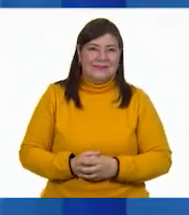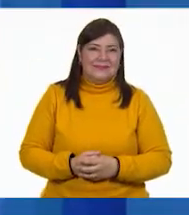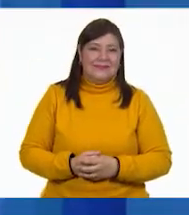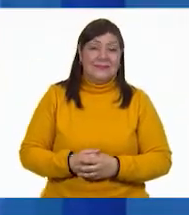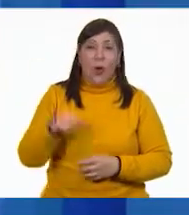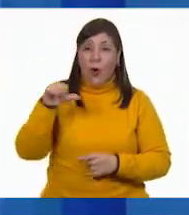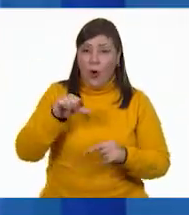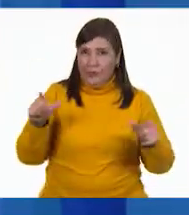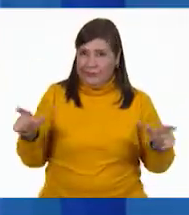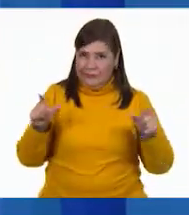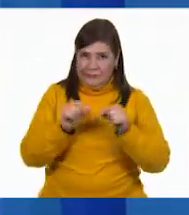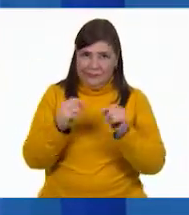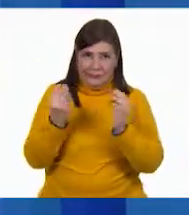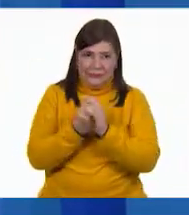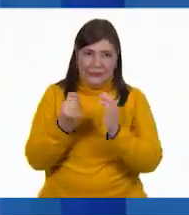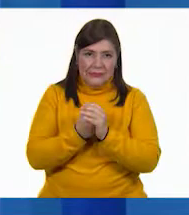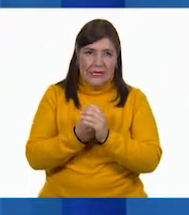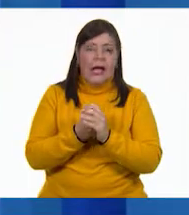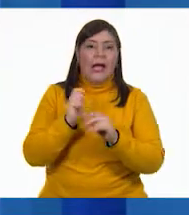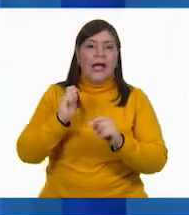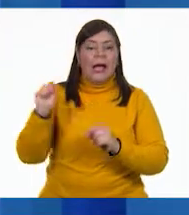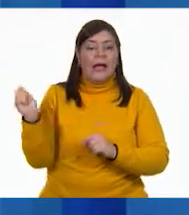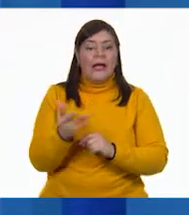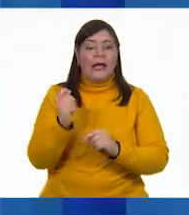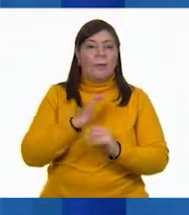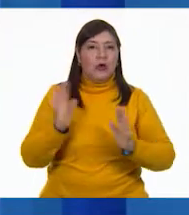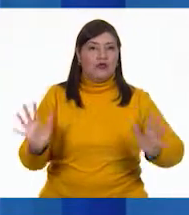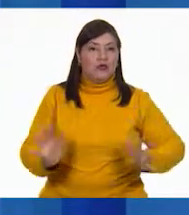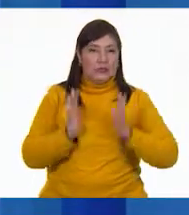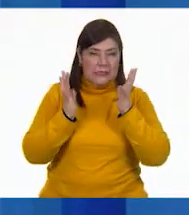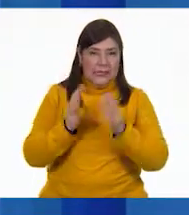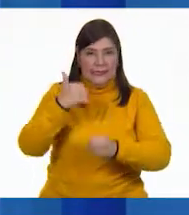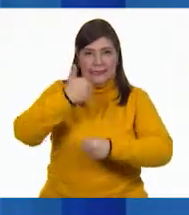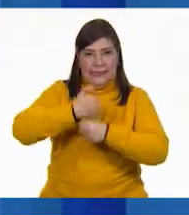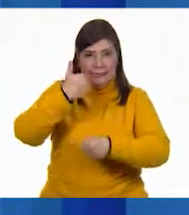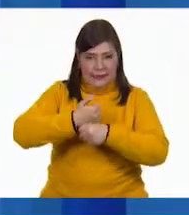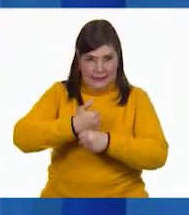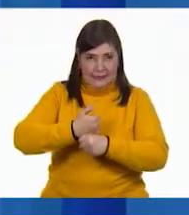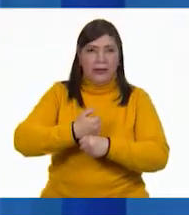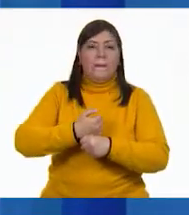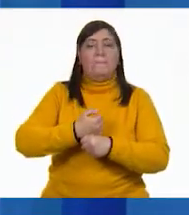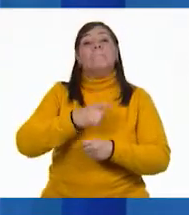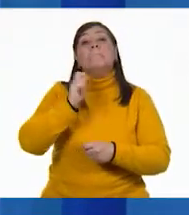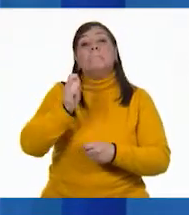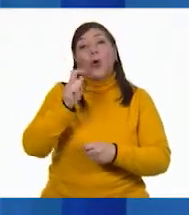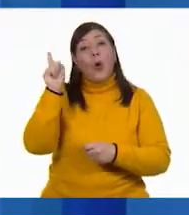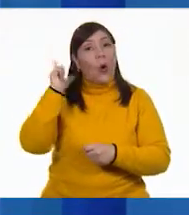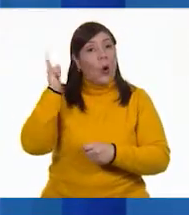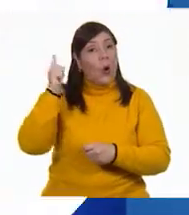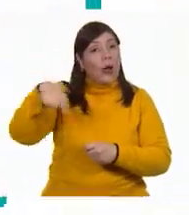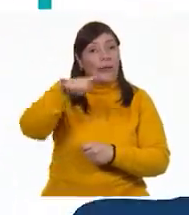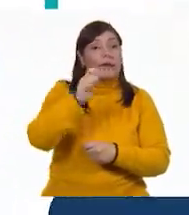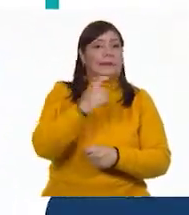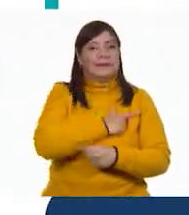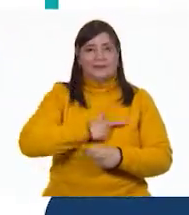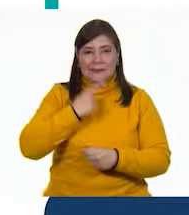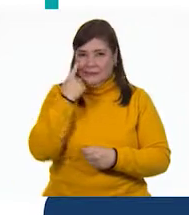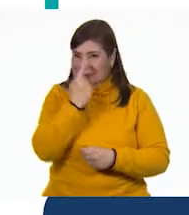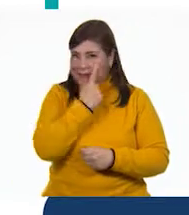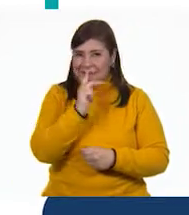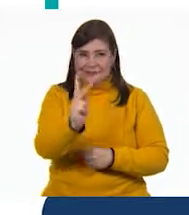Por hoy hemos terminado con el dado de las sorpresas, sexto grado de primaria. Y espero que lo hayan disfrutado tanto como nosotros.